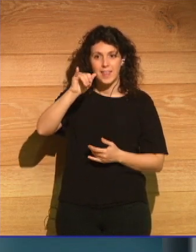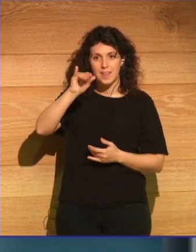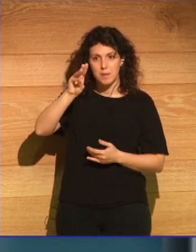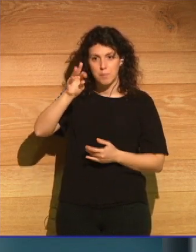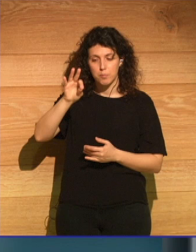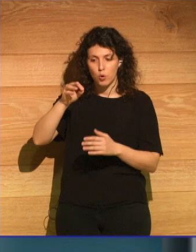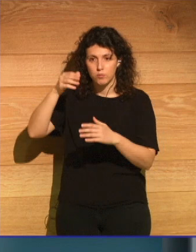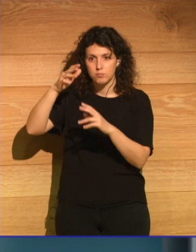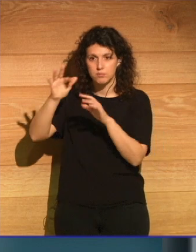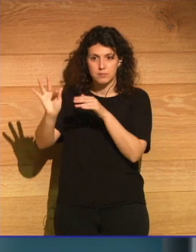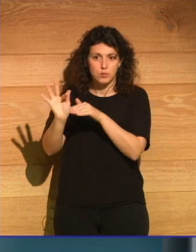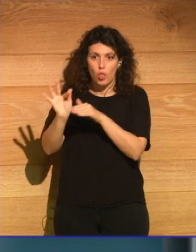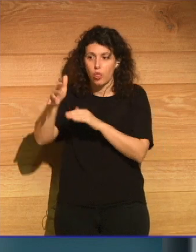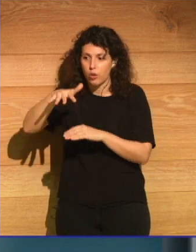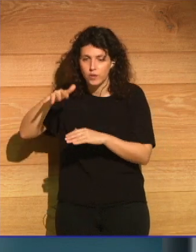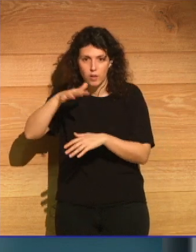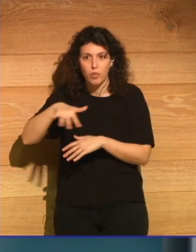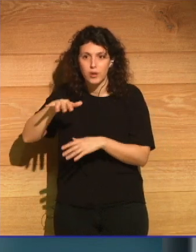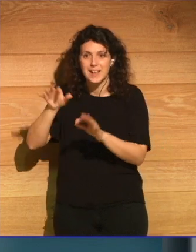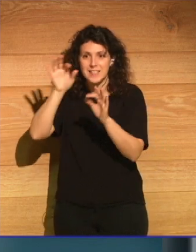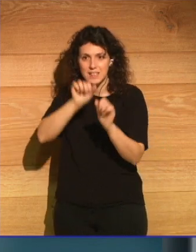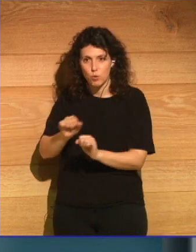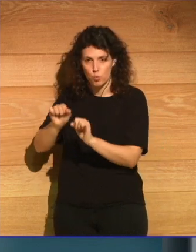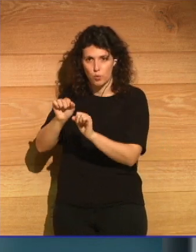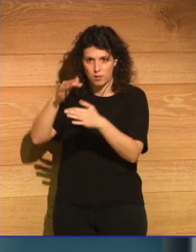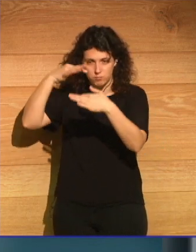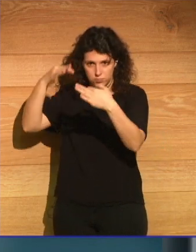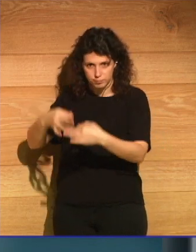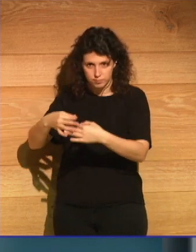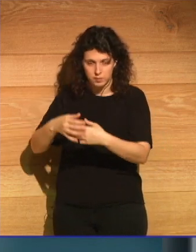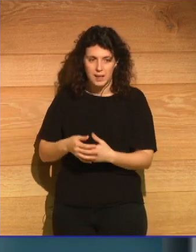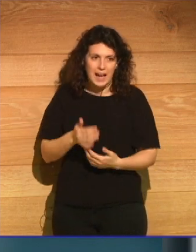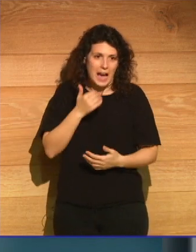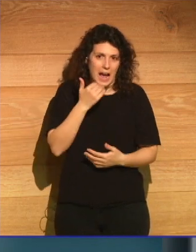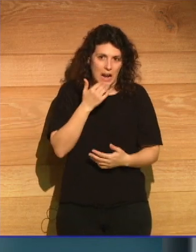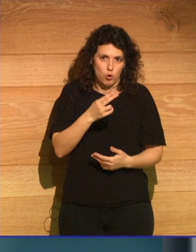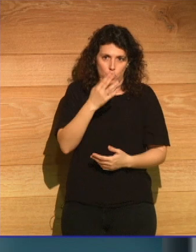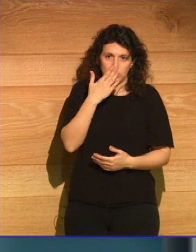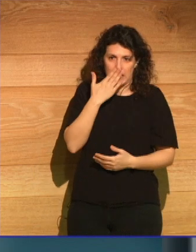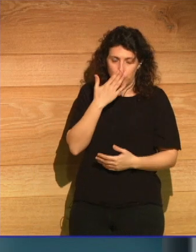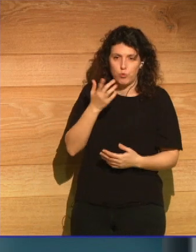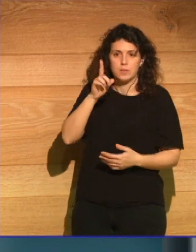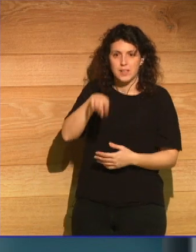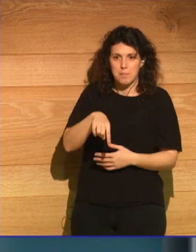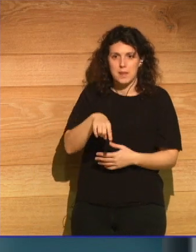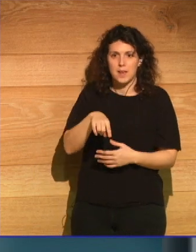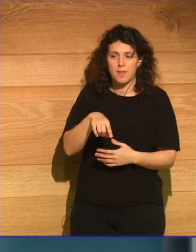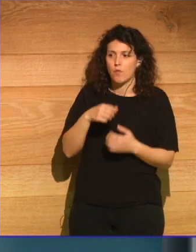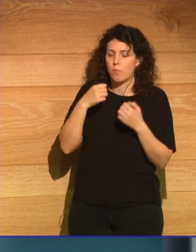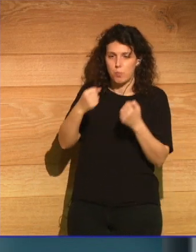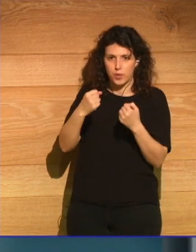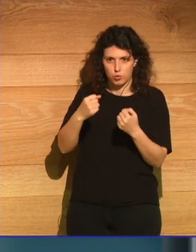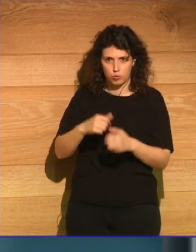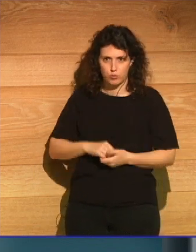es algo que se veía como tabú, pero también tremendamente poderoso.